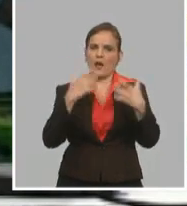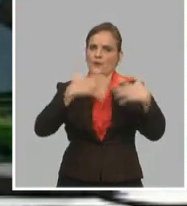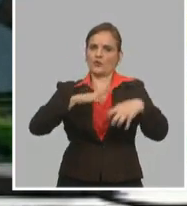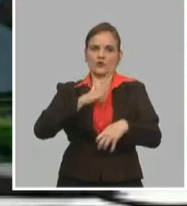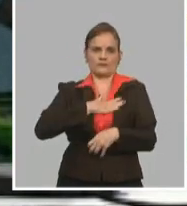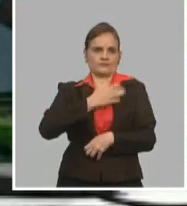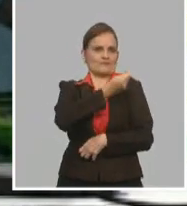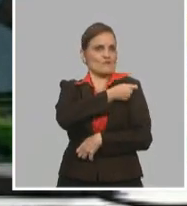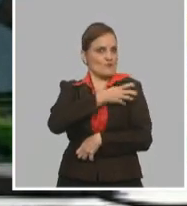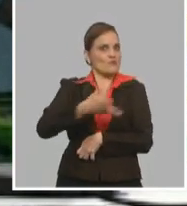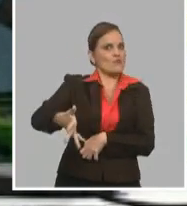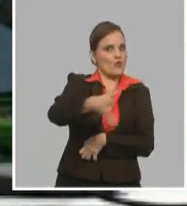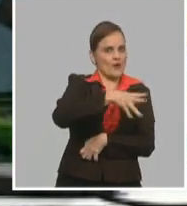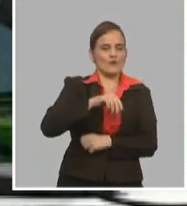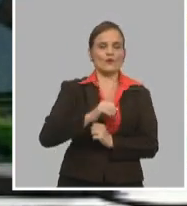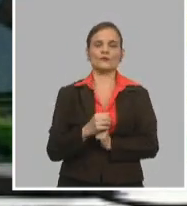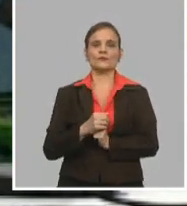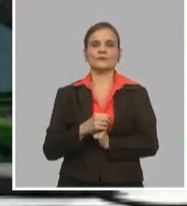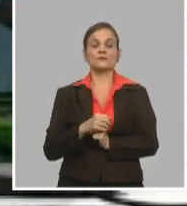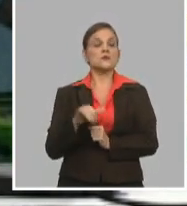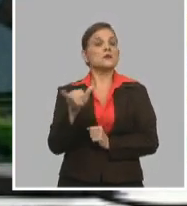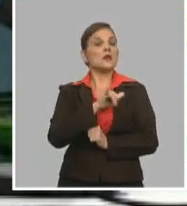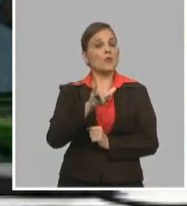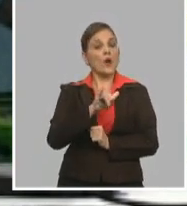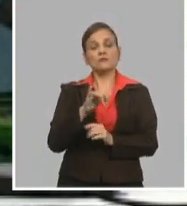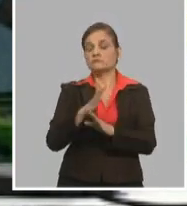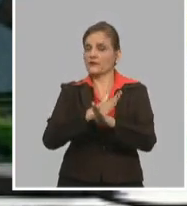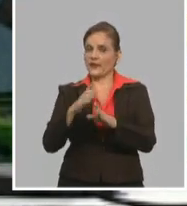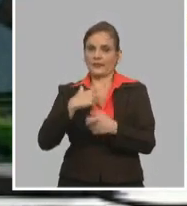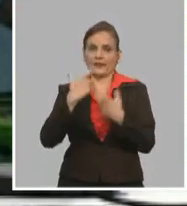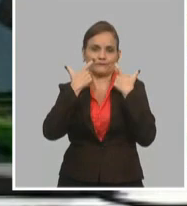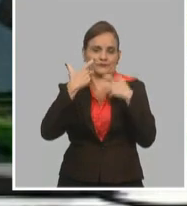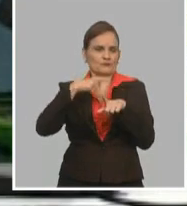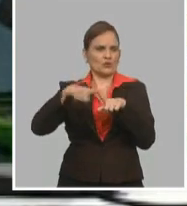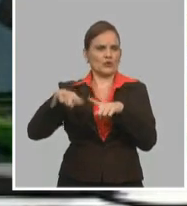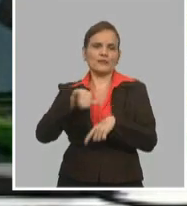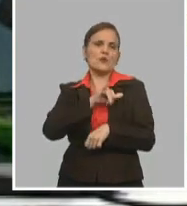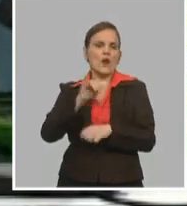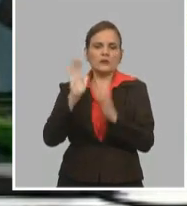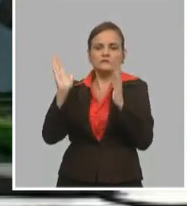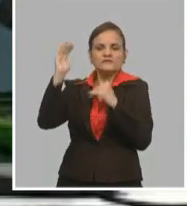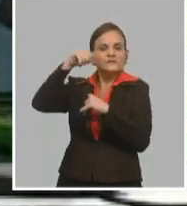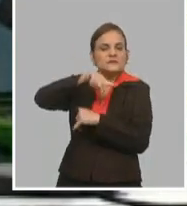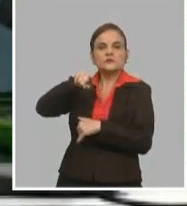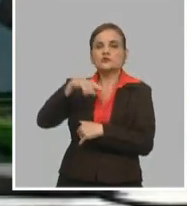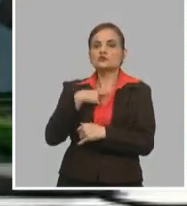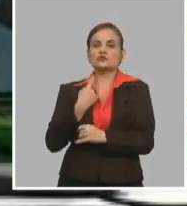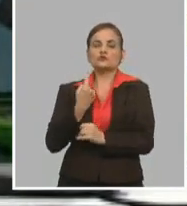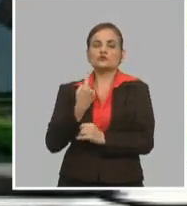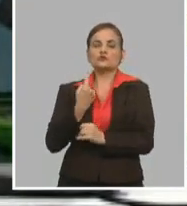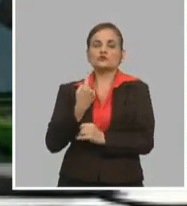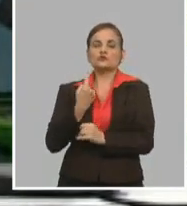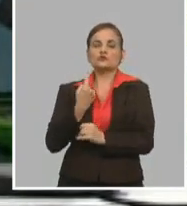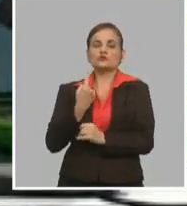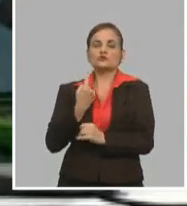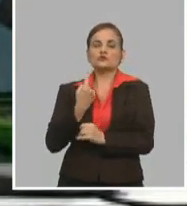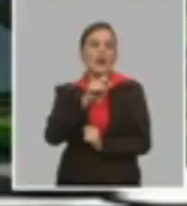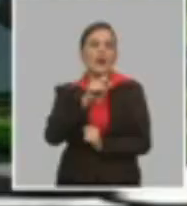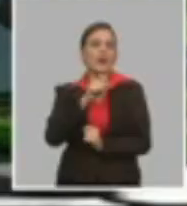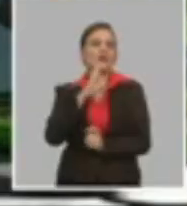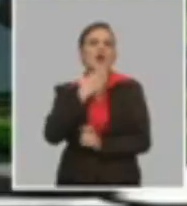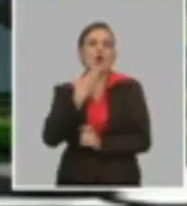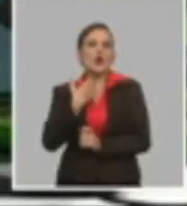que para nosotros es muy importante. Nos hemos concentrado en esta etapa también y no nos descuidamos en atención a las